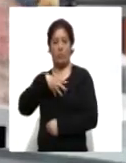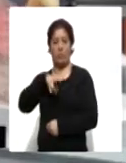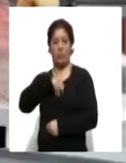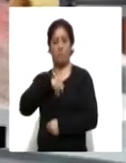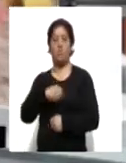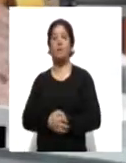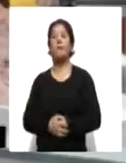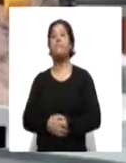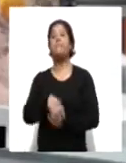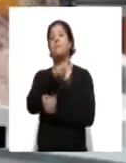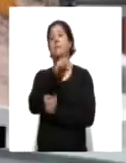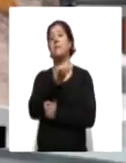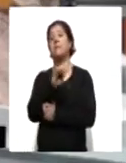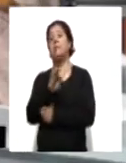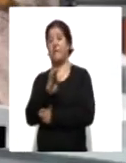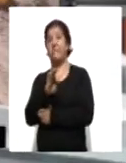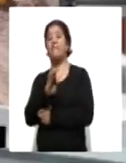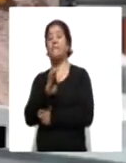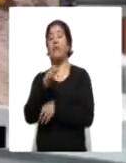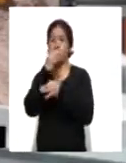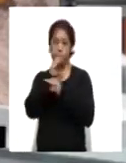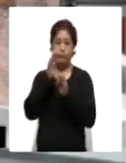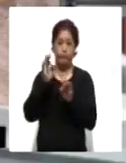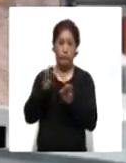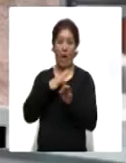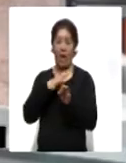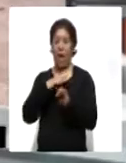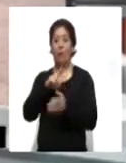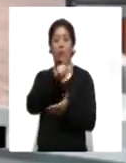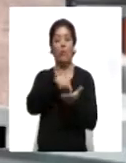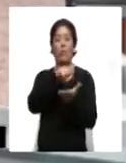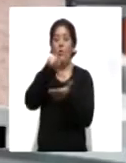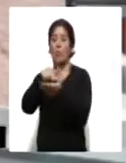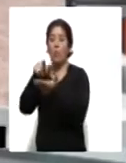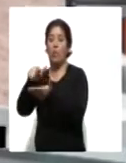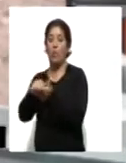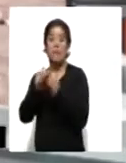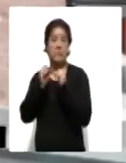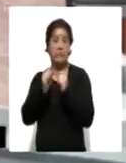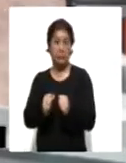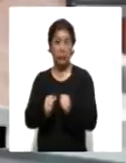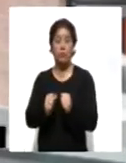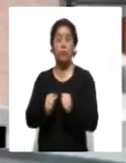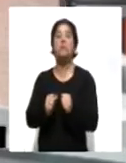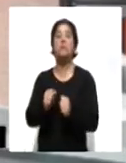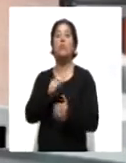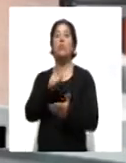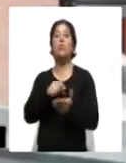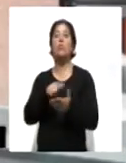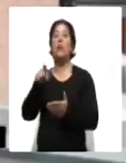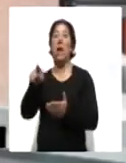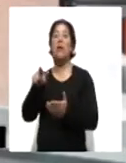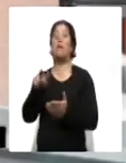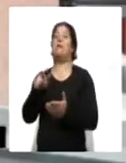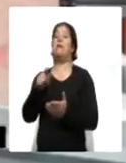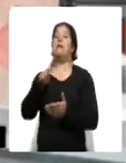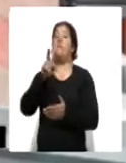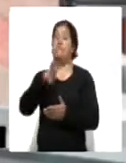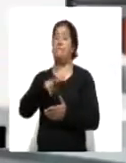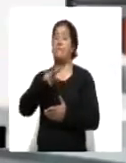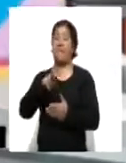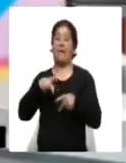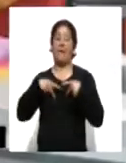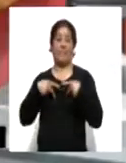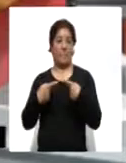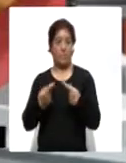Tlaxcala, se han COVID-19 Tlaxcala,